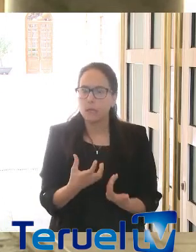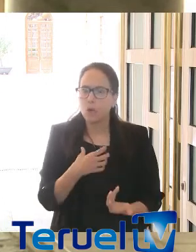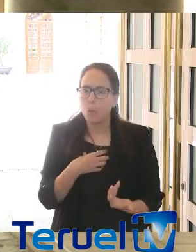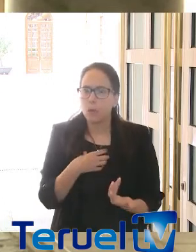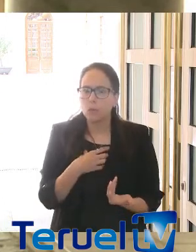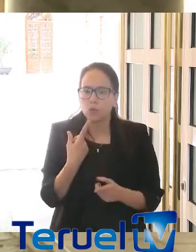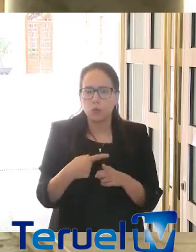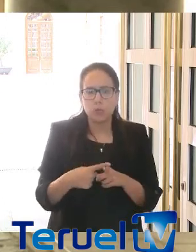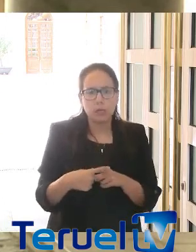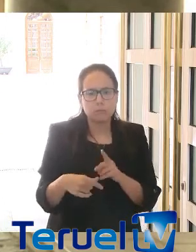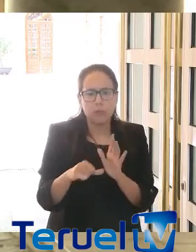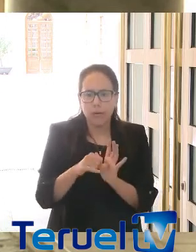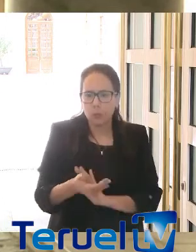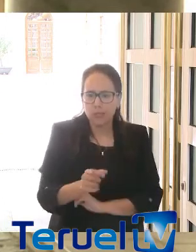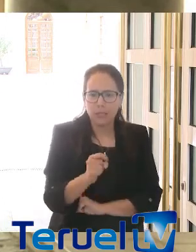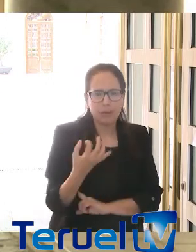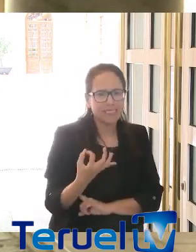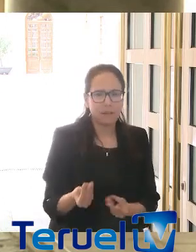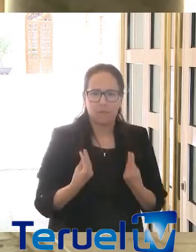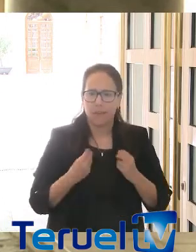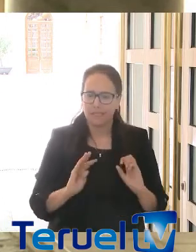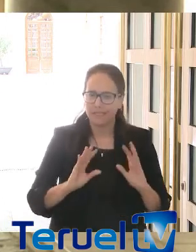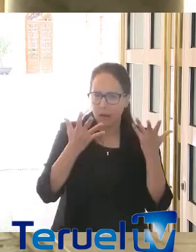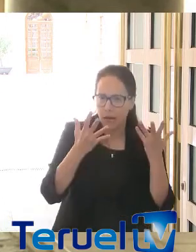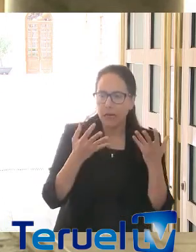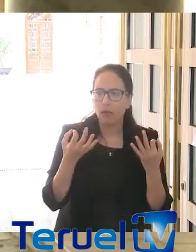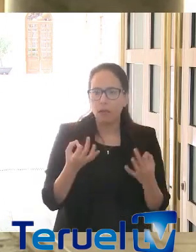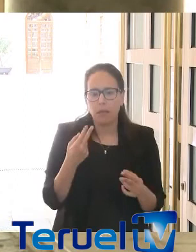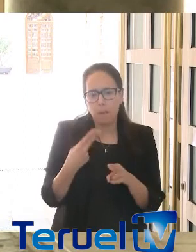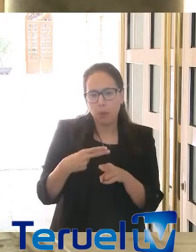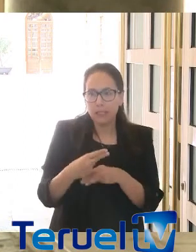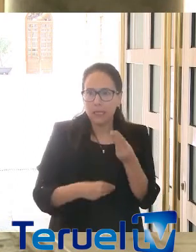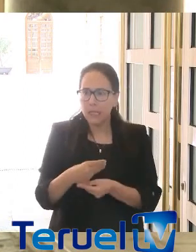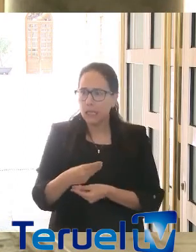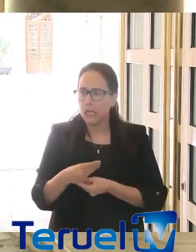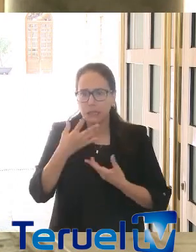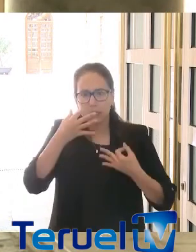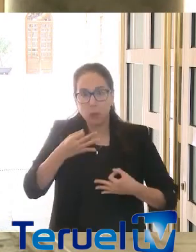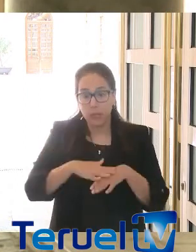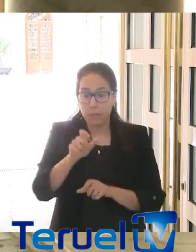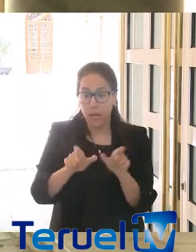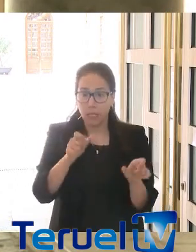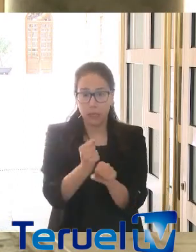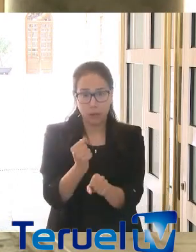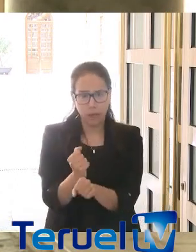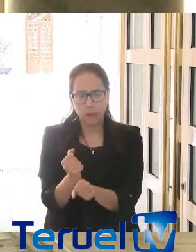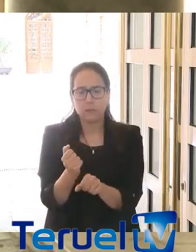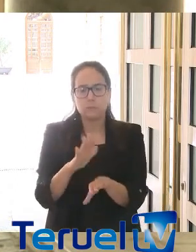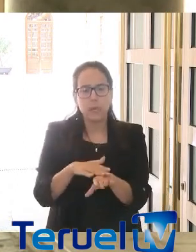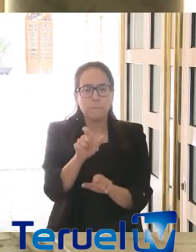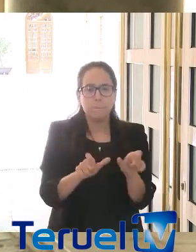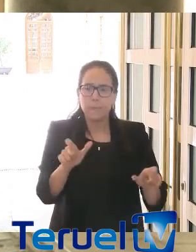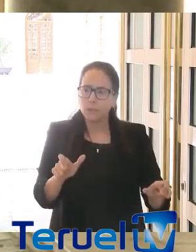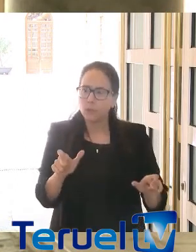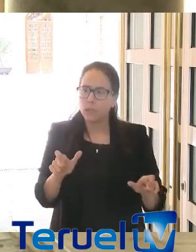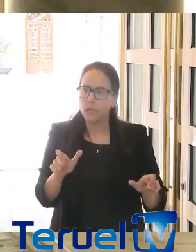cercano es salvar vidas, tratar de hacer políticas, lógicamente, de seguridad para trabajadores, para todos aquellos que están enfrentándose cada